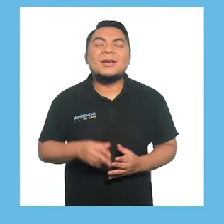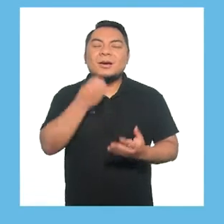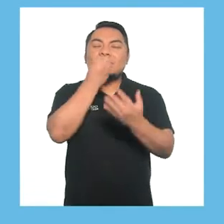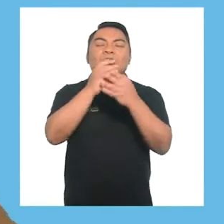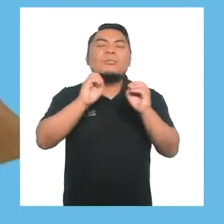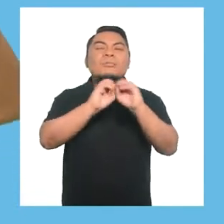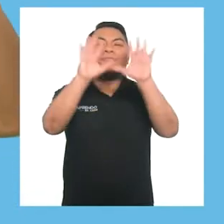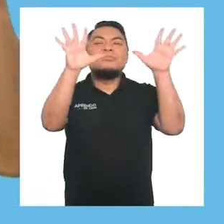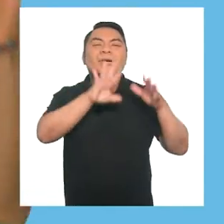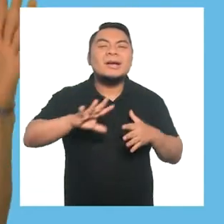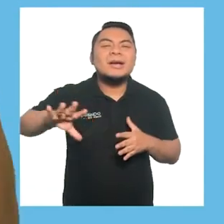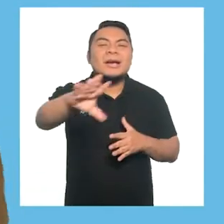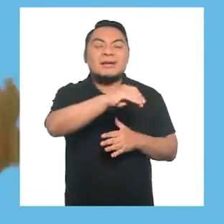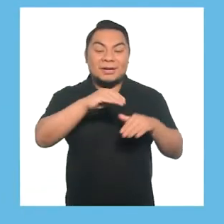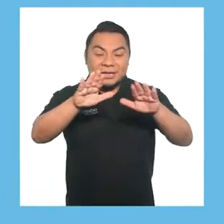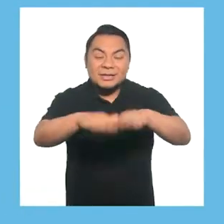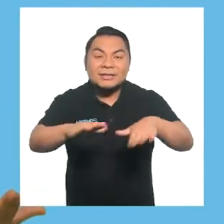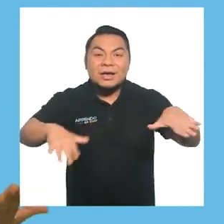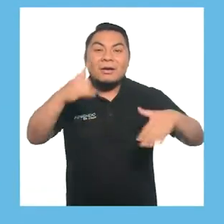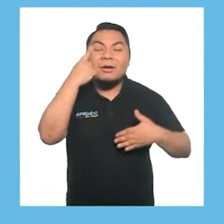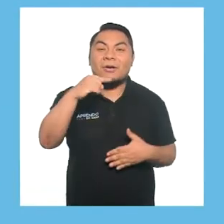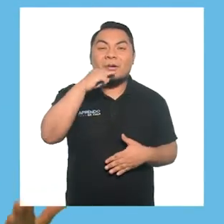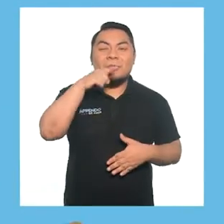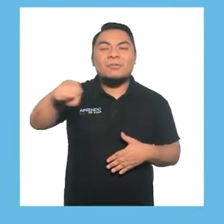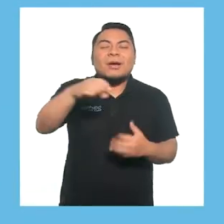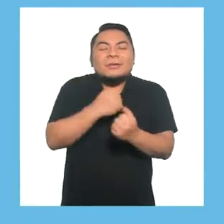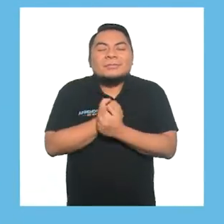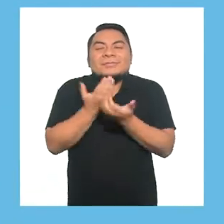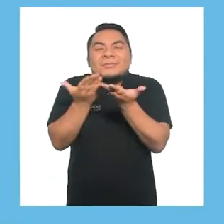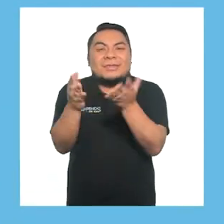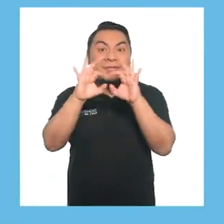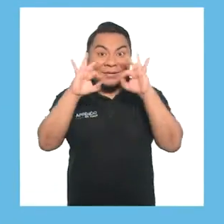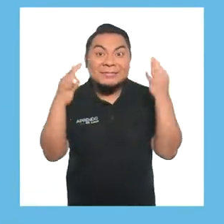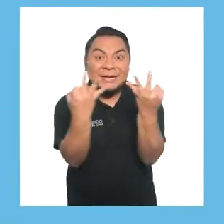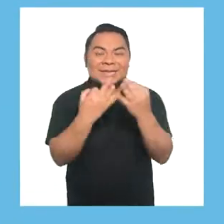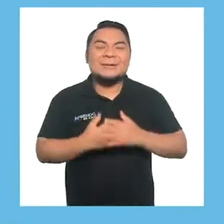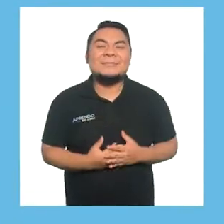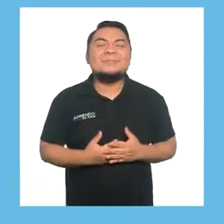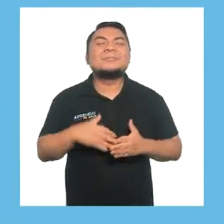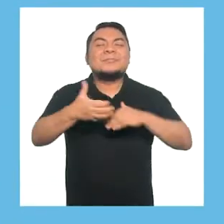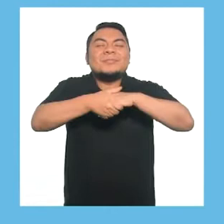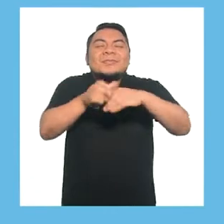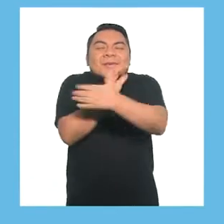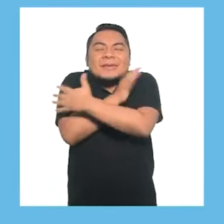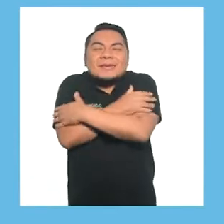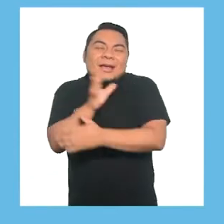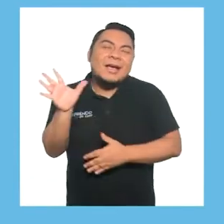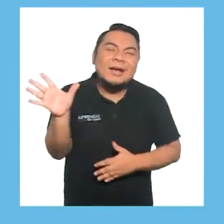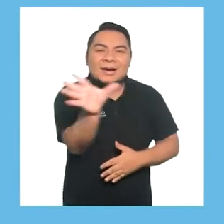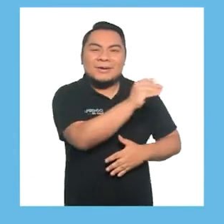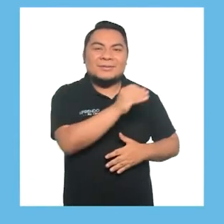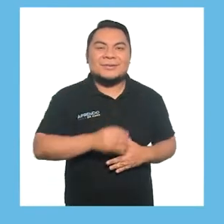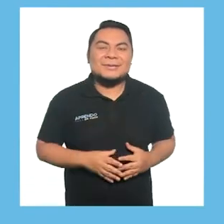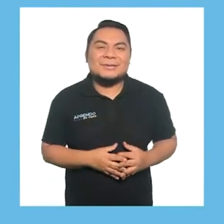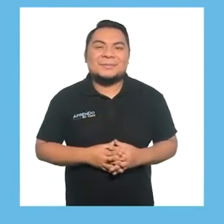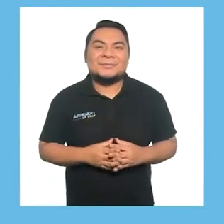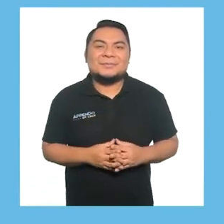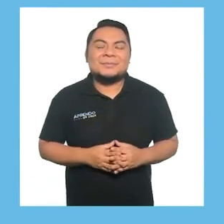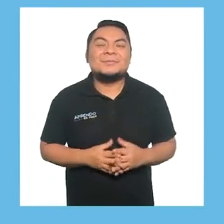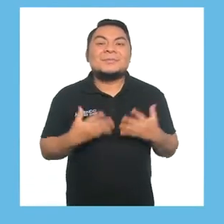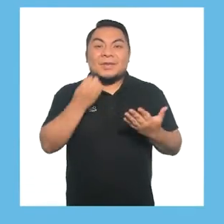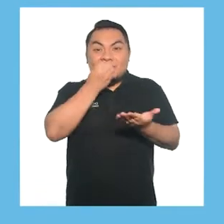Muy buenos días, niñas, niños y queridas familias. Alinpuncha, huaygechaicuna,